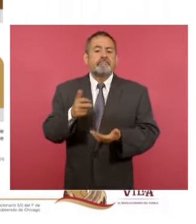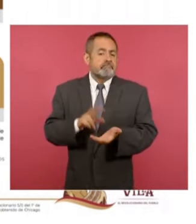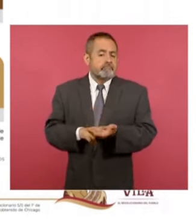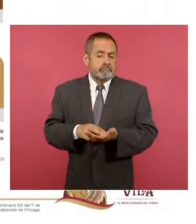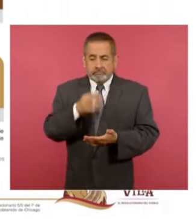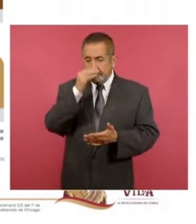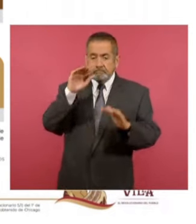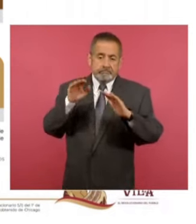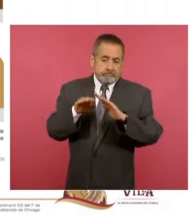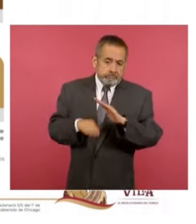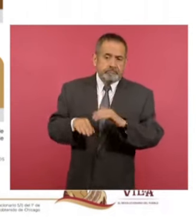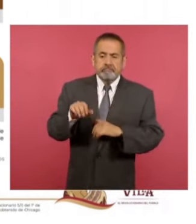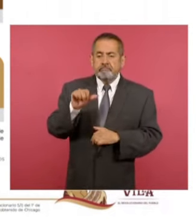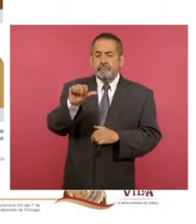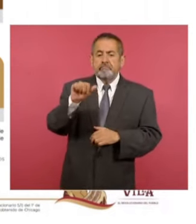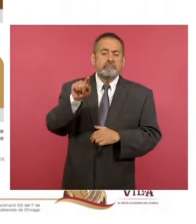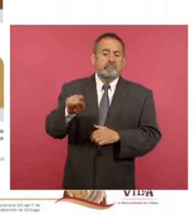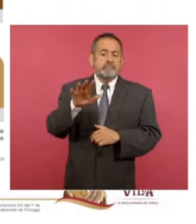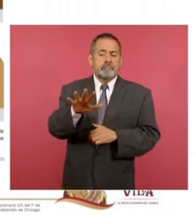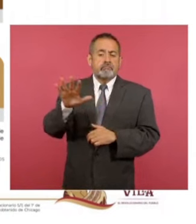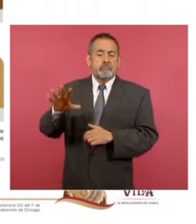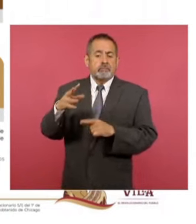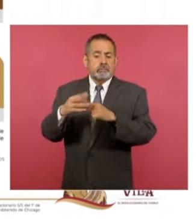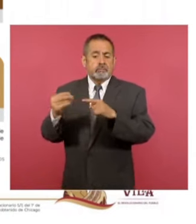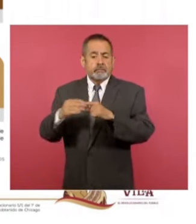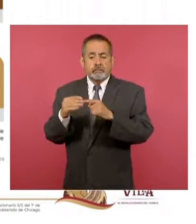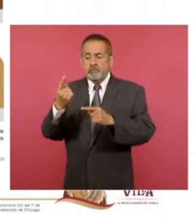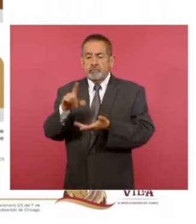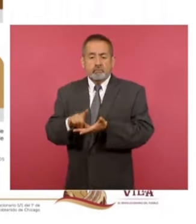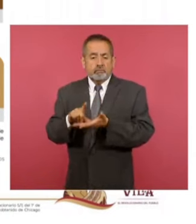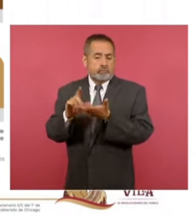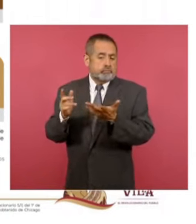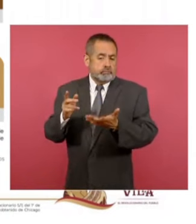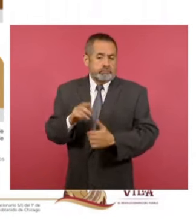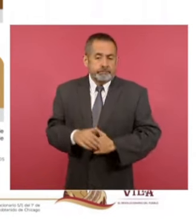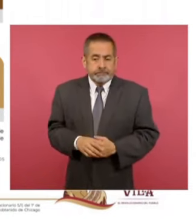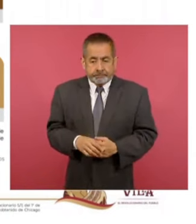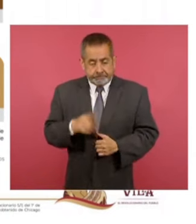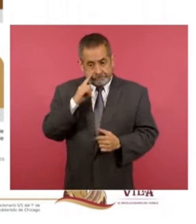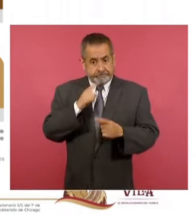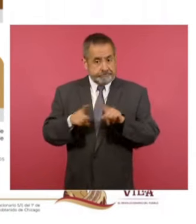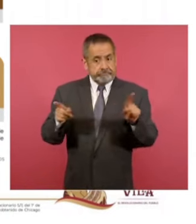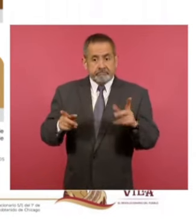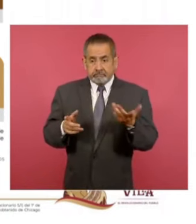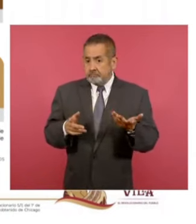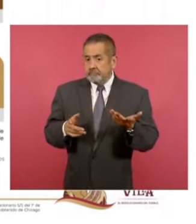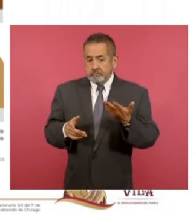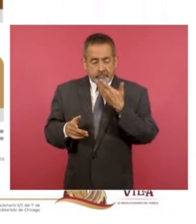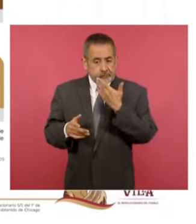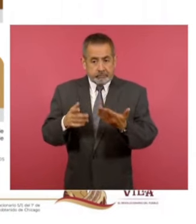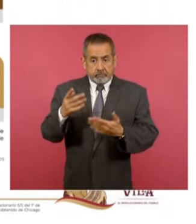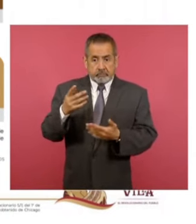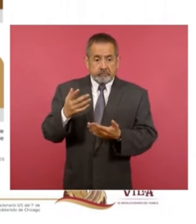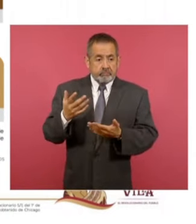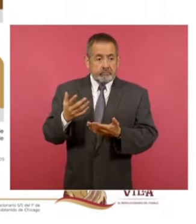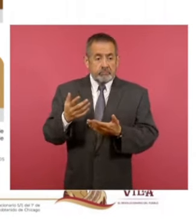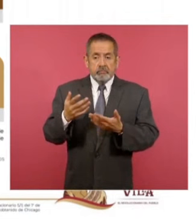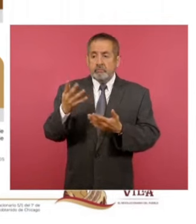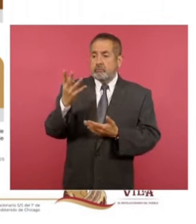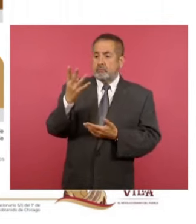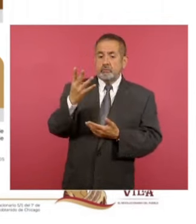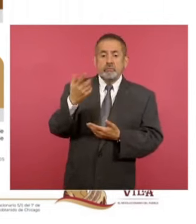pesos con 55 centavos por kilo. Vean la diferencia muy grande de cuatro pesos